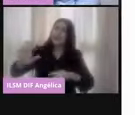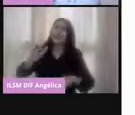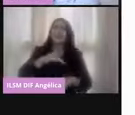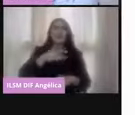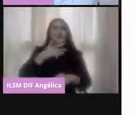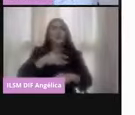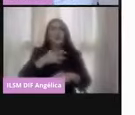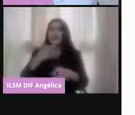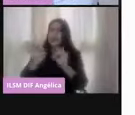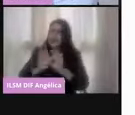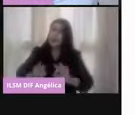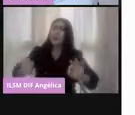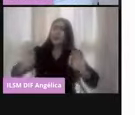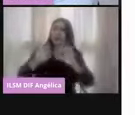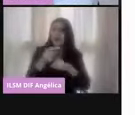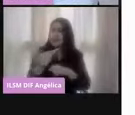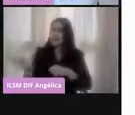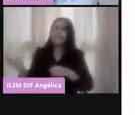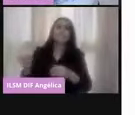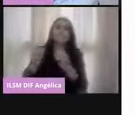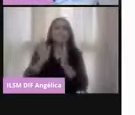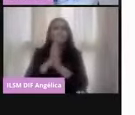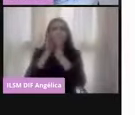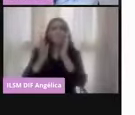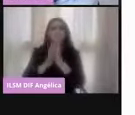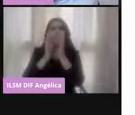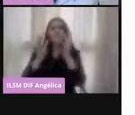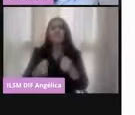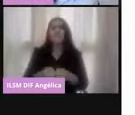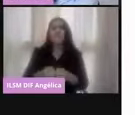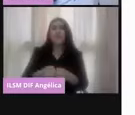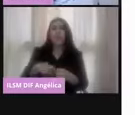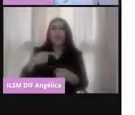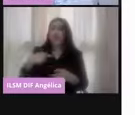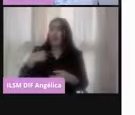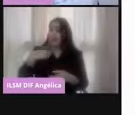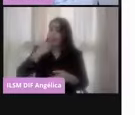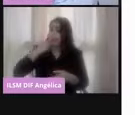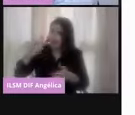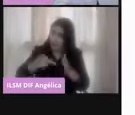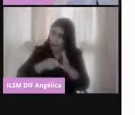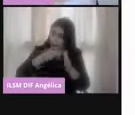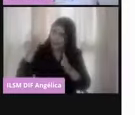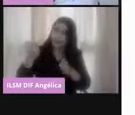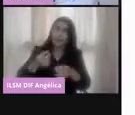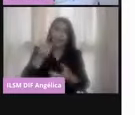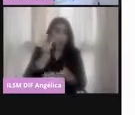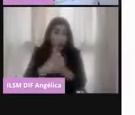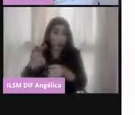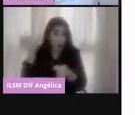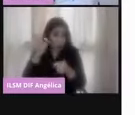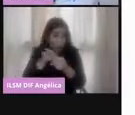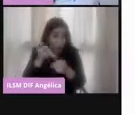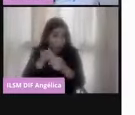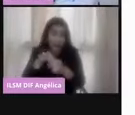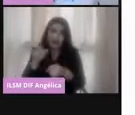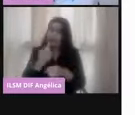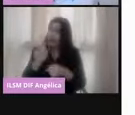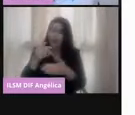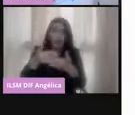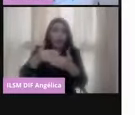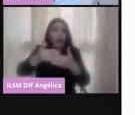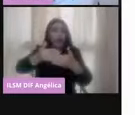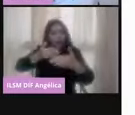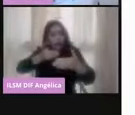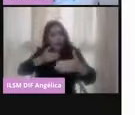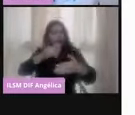importancia de su participación. Insisto, no nada más en el ejercicio del voto, sino en todo lo que conlleva el poder participar